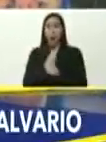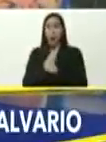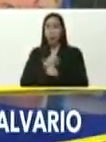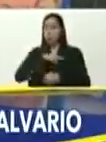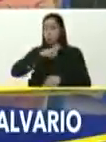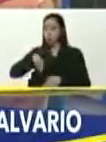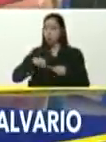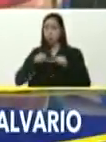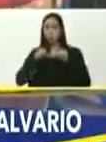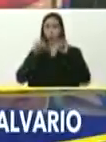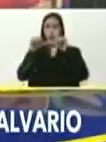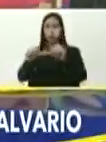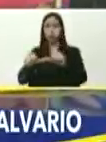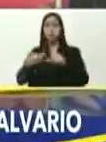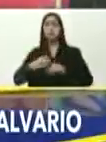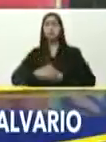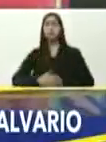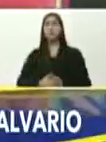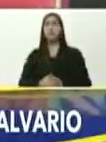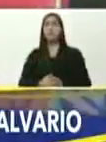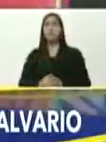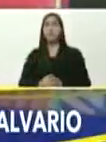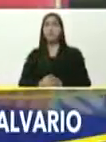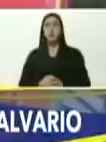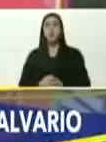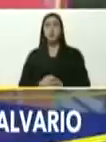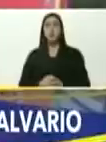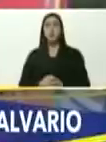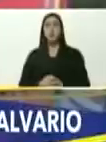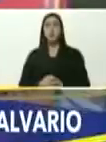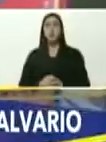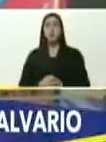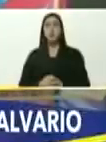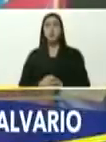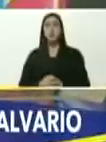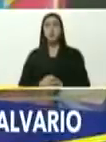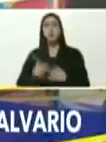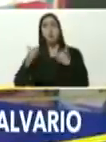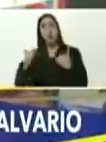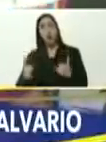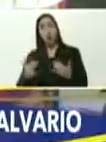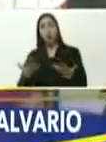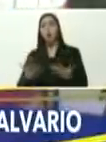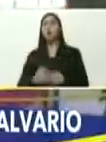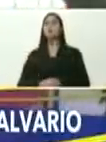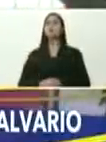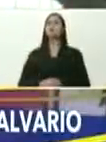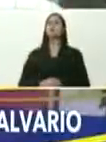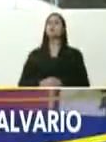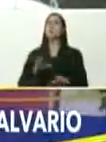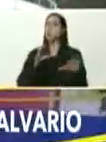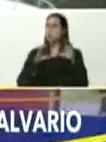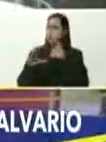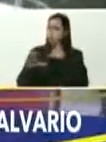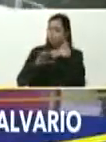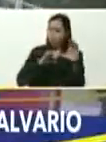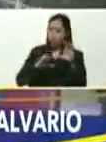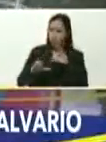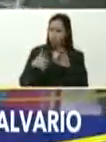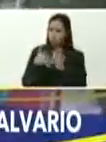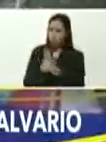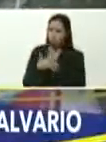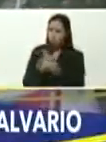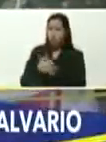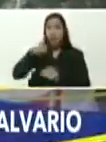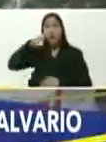quedamos, no nos quedamos, porque ahora nos toca a nuestra parte, ajá, ahí voy con un conversadito con usted, le toca